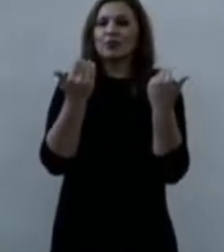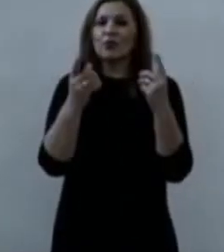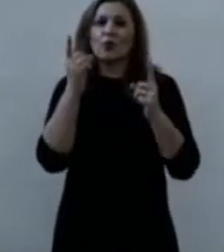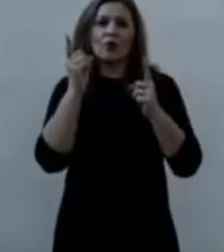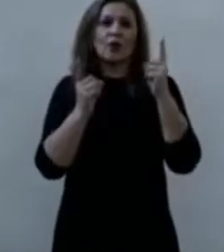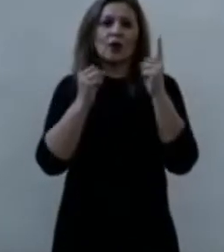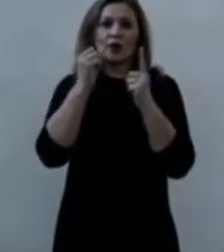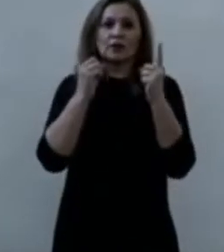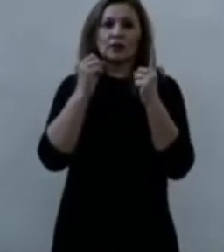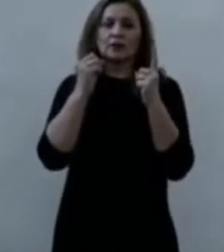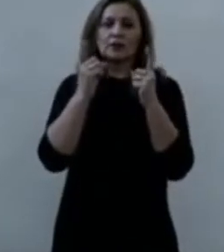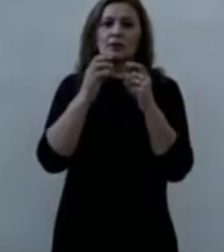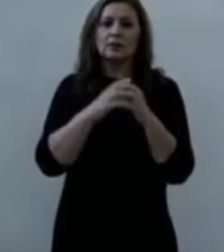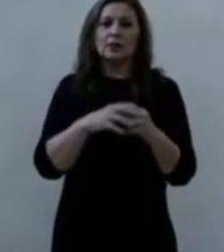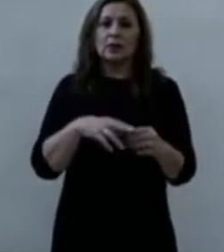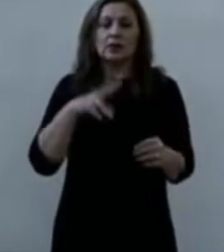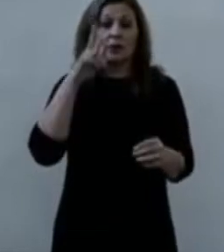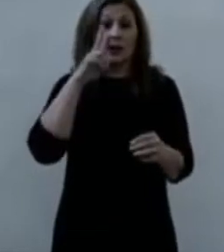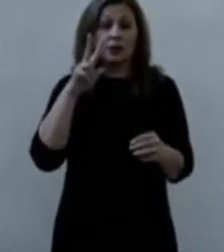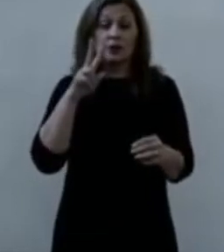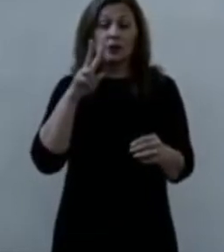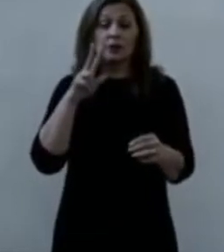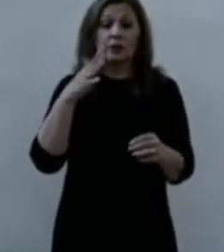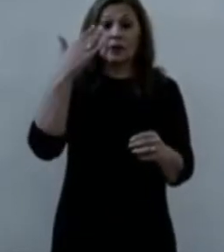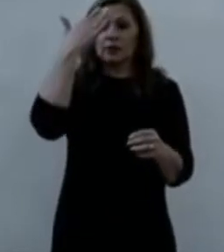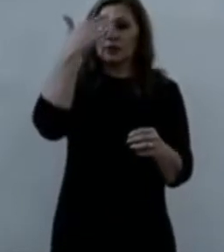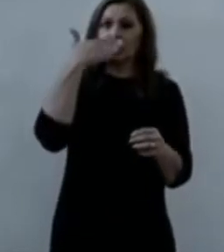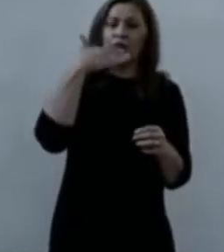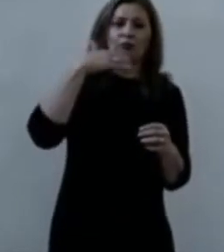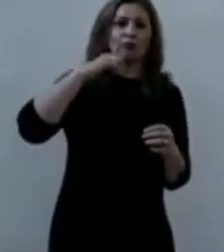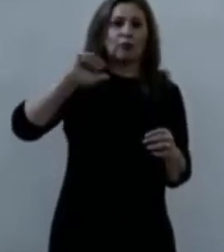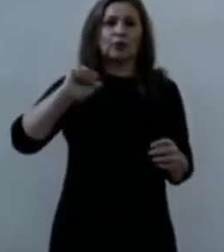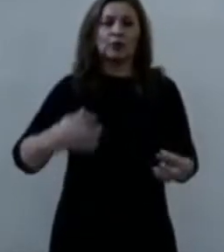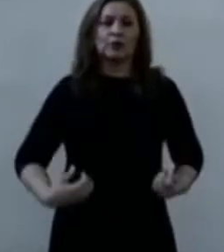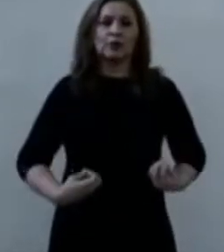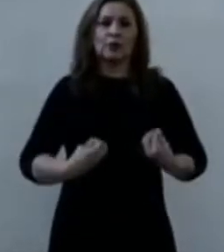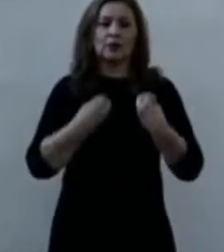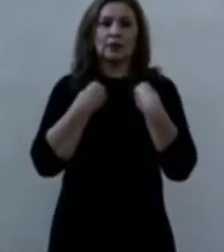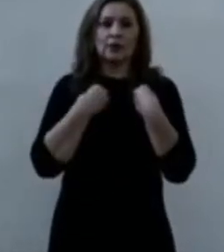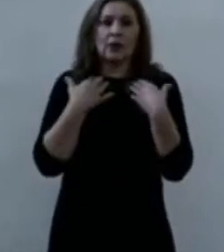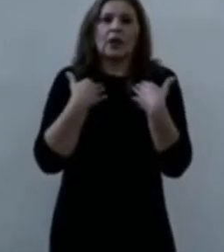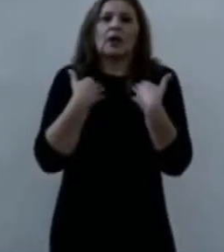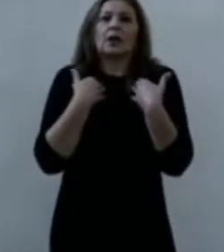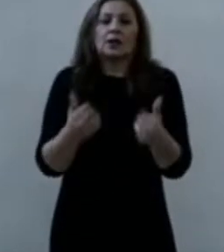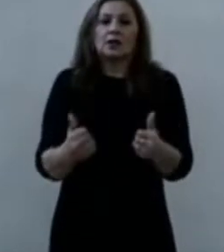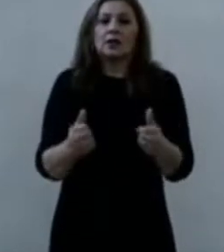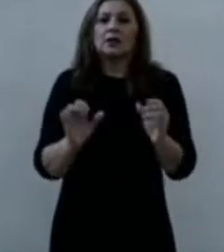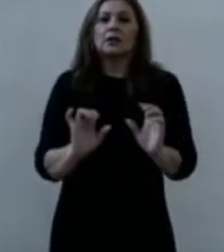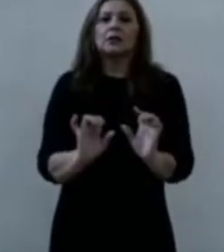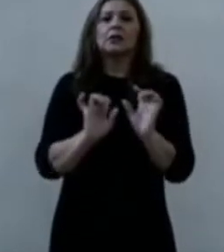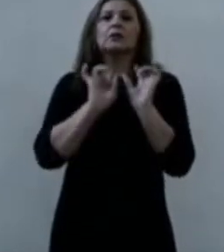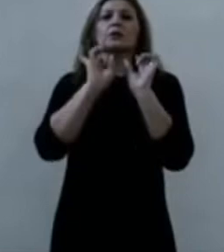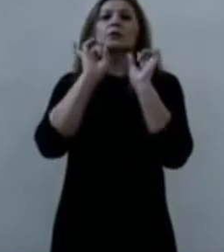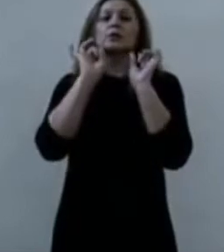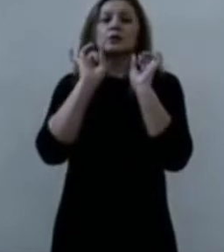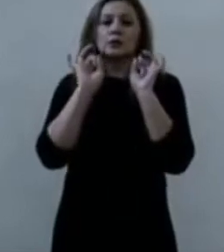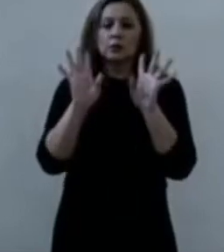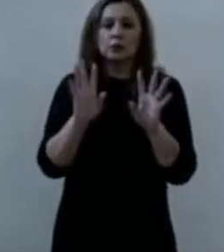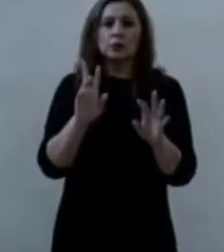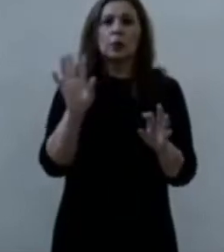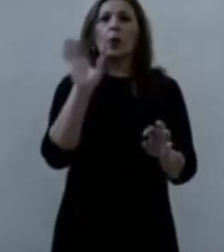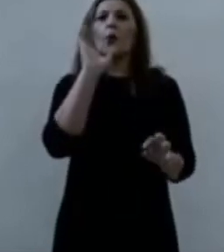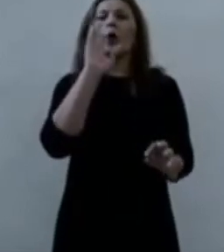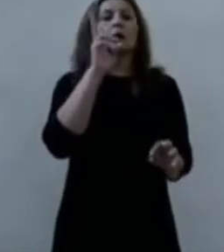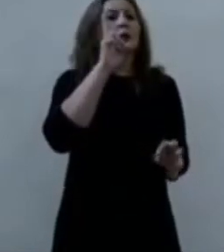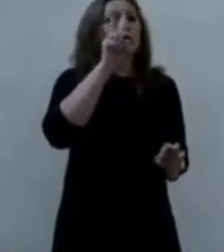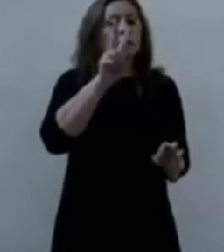cuando él mira su experiencia de vida, la comprendió al mirar al crucificado.